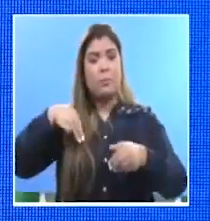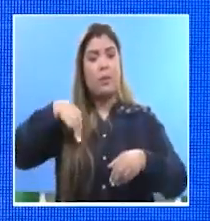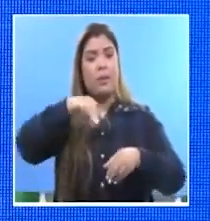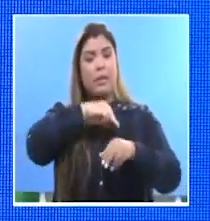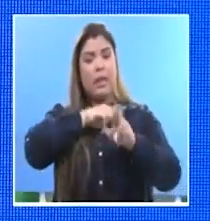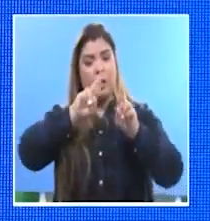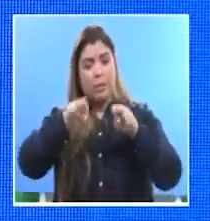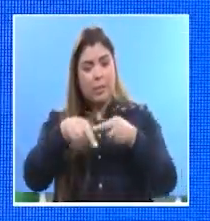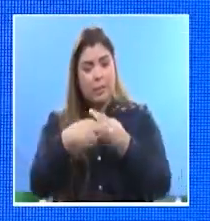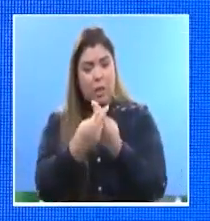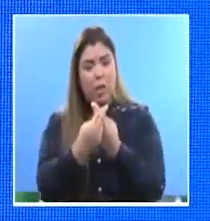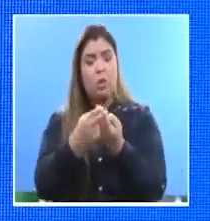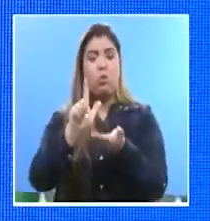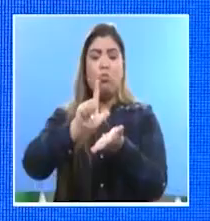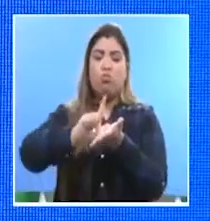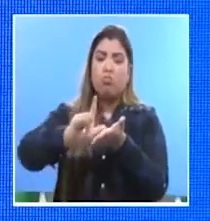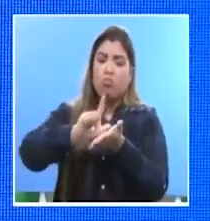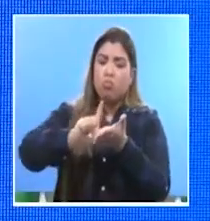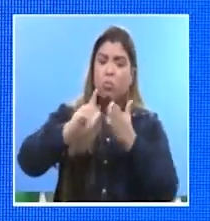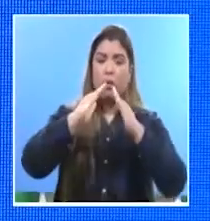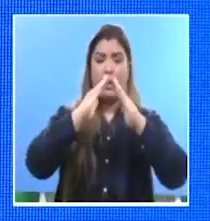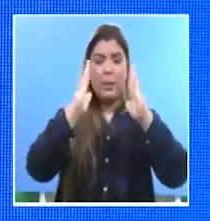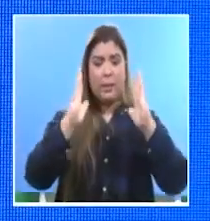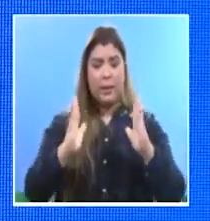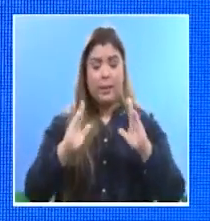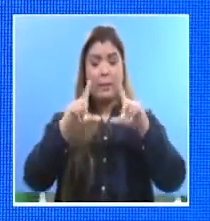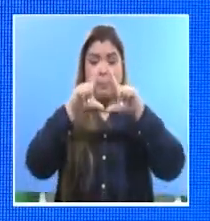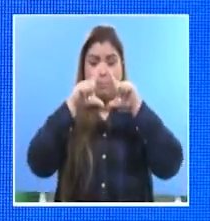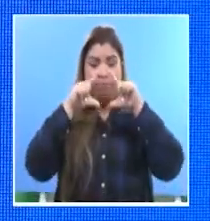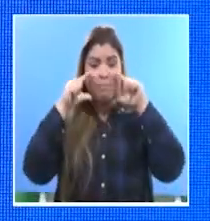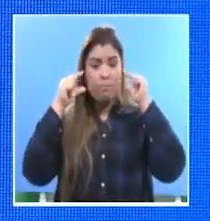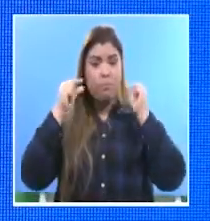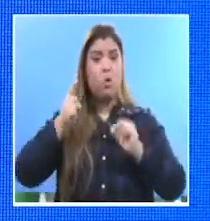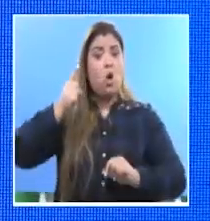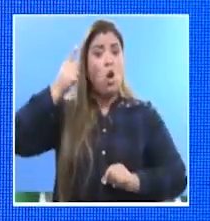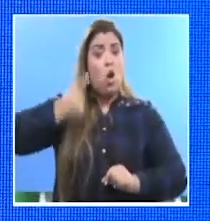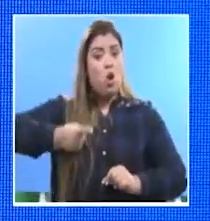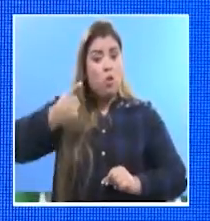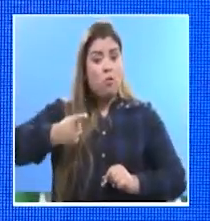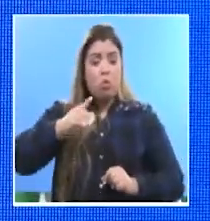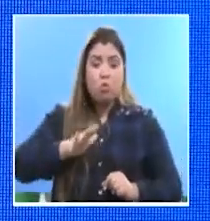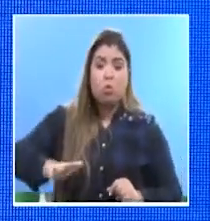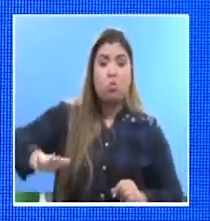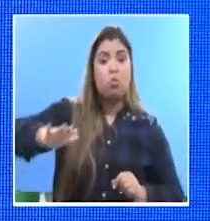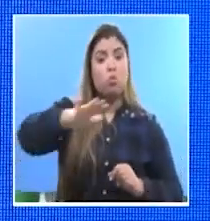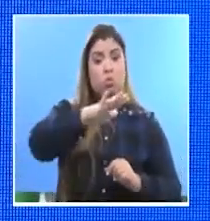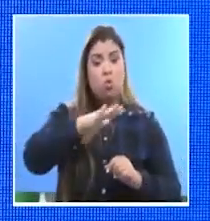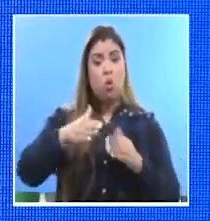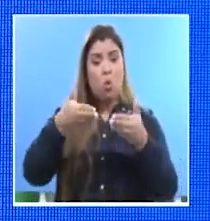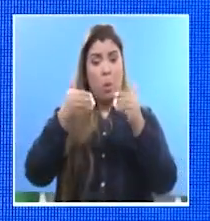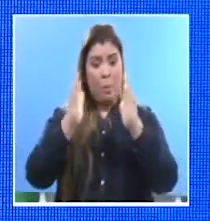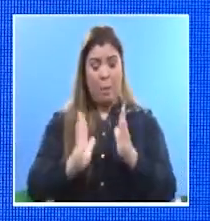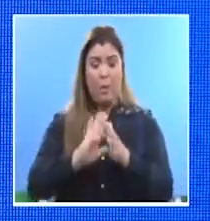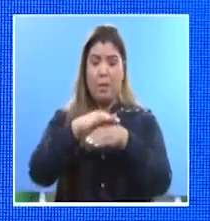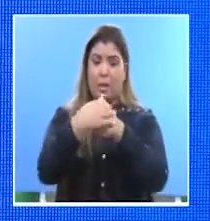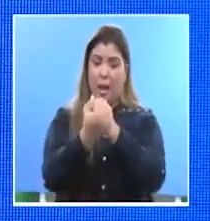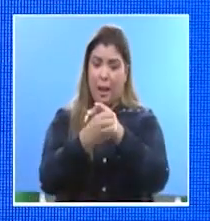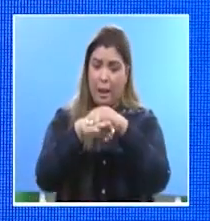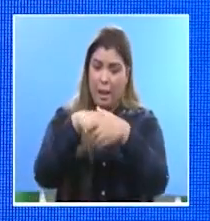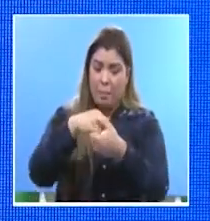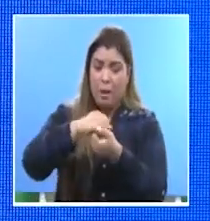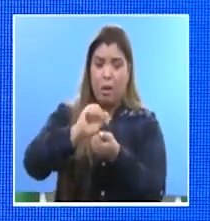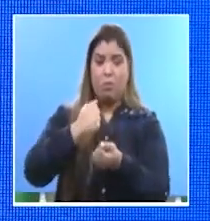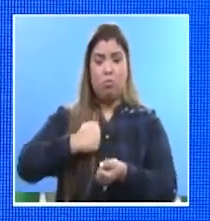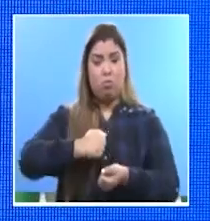las cuales incluyen el uso obligatorio de mascarillas, el lavado de manos y sobre todo